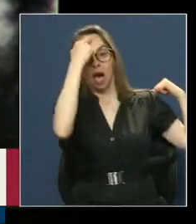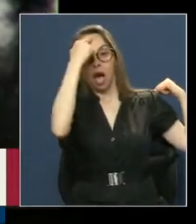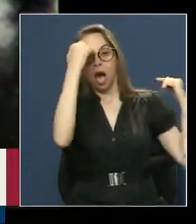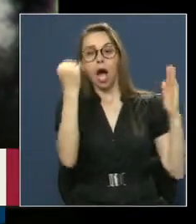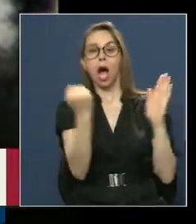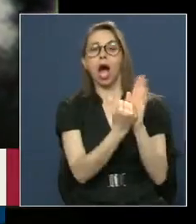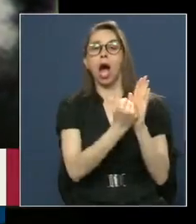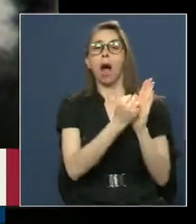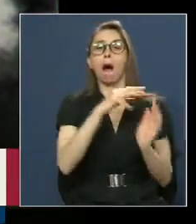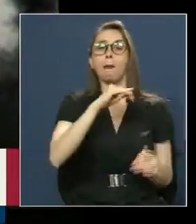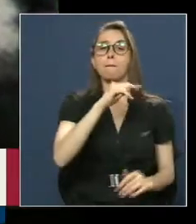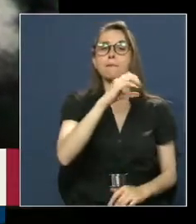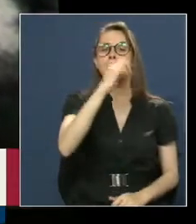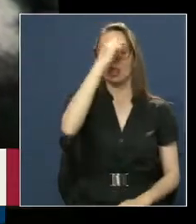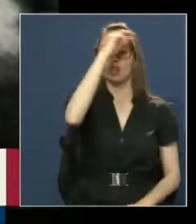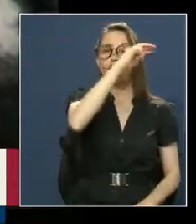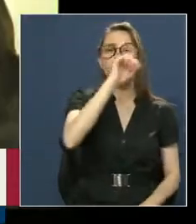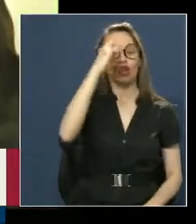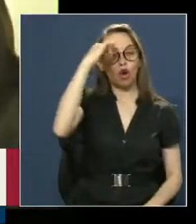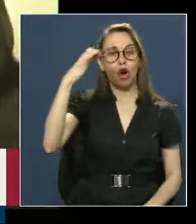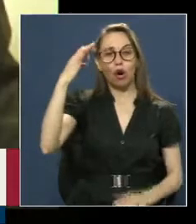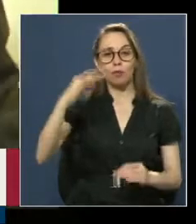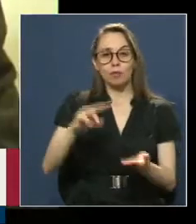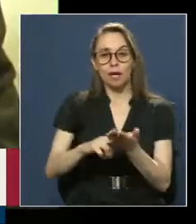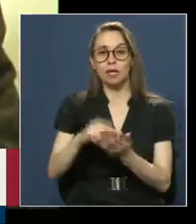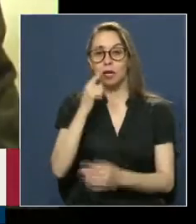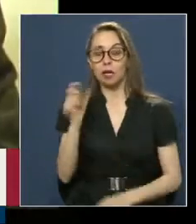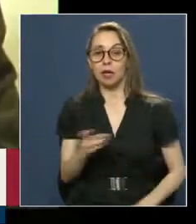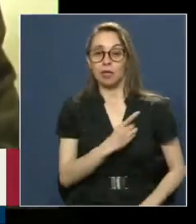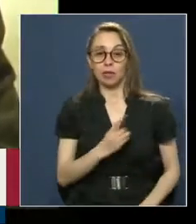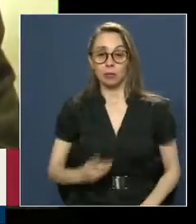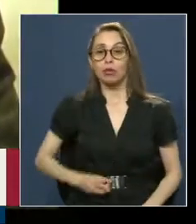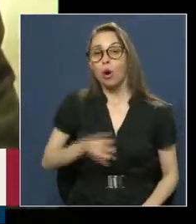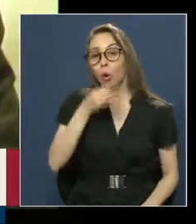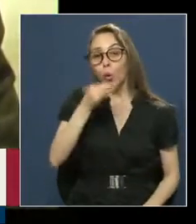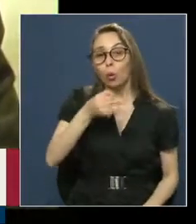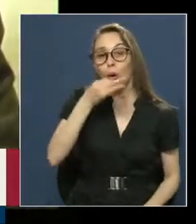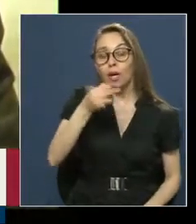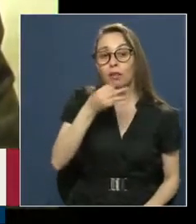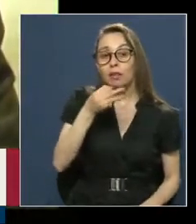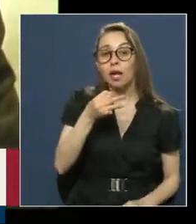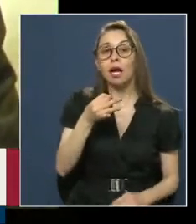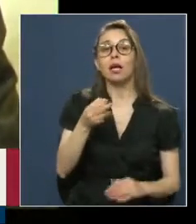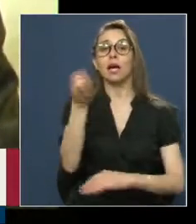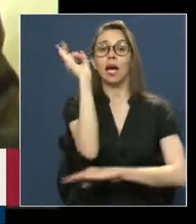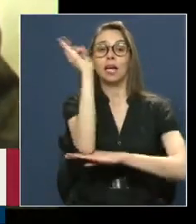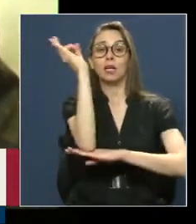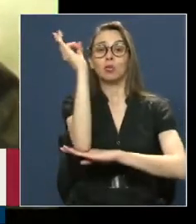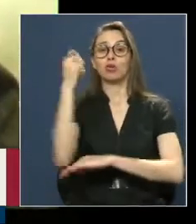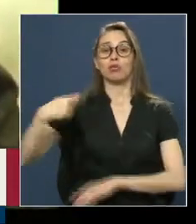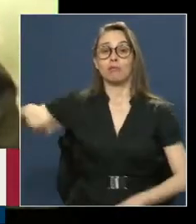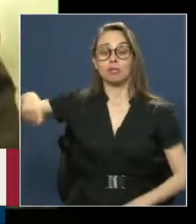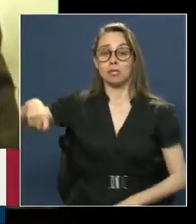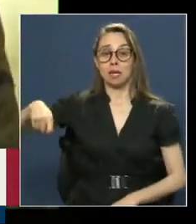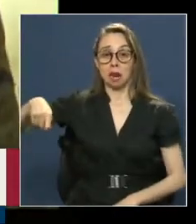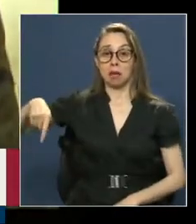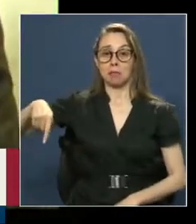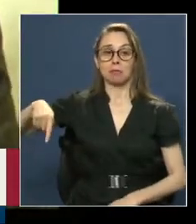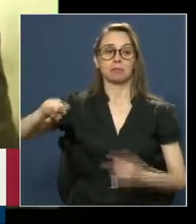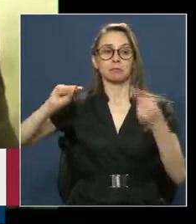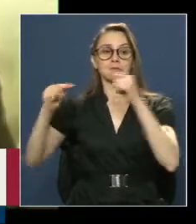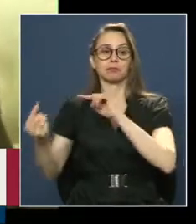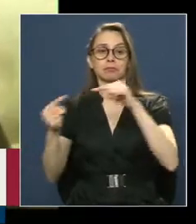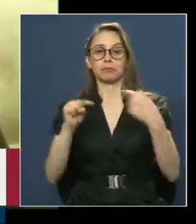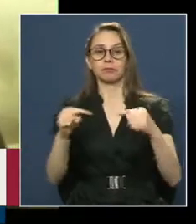mito que una realidad Según narra el diputado, ocurrió en una sesión del Senado En que se